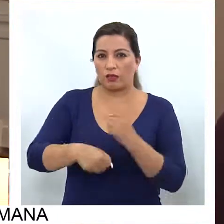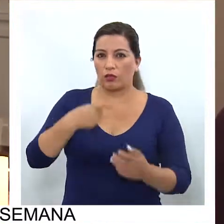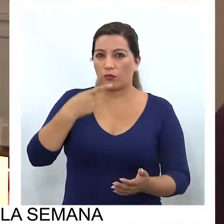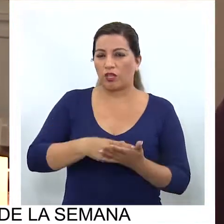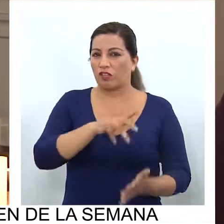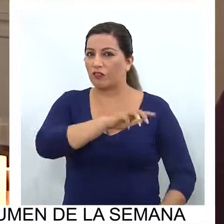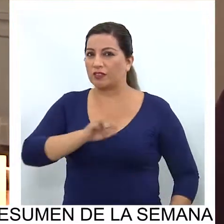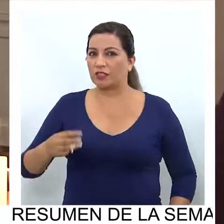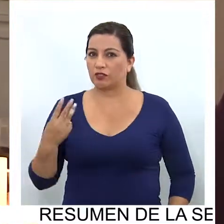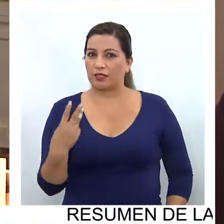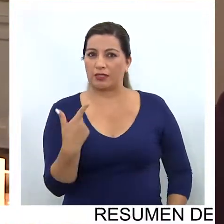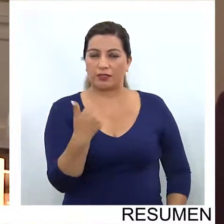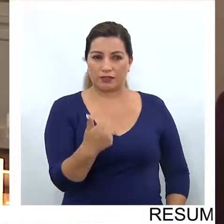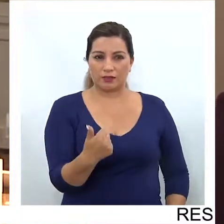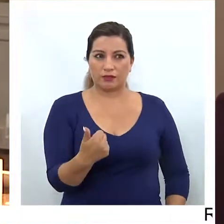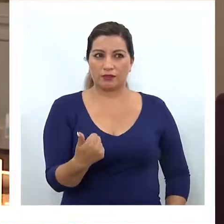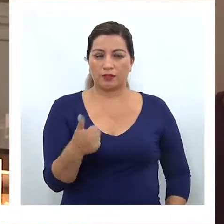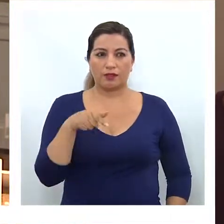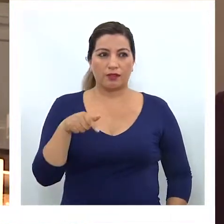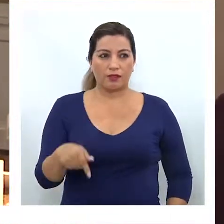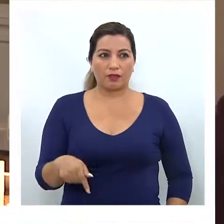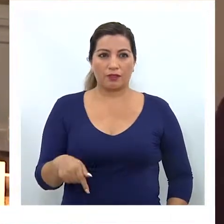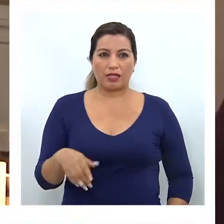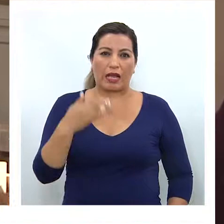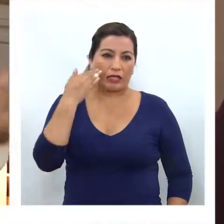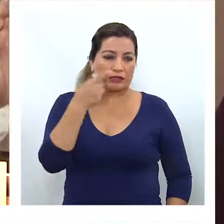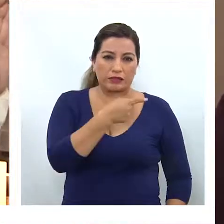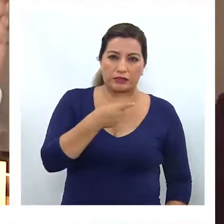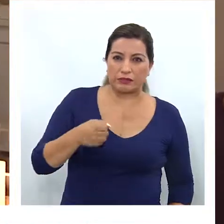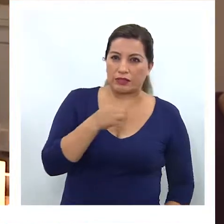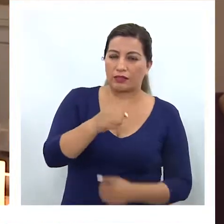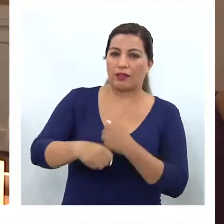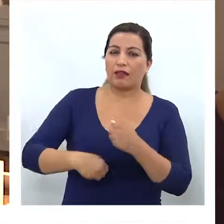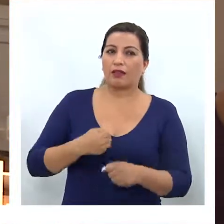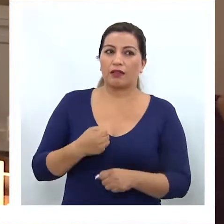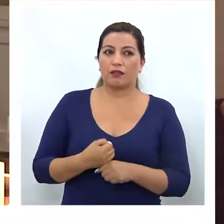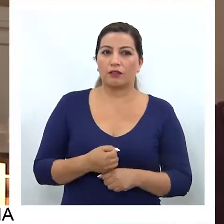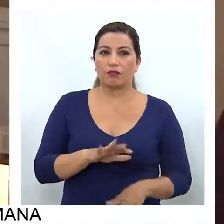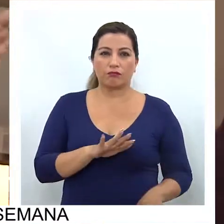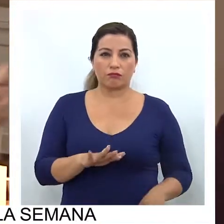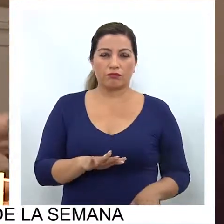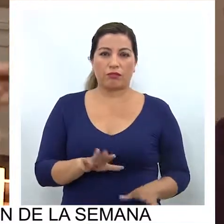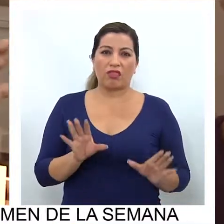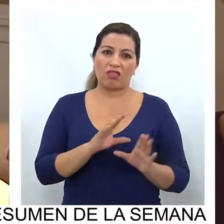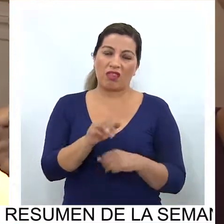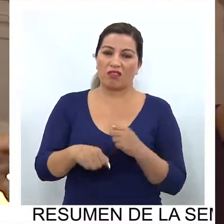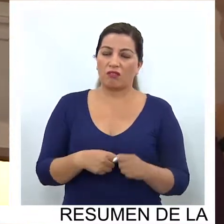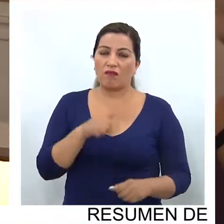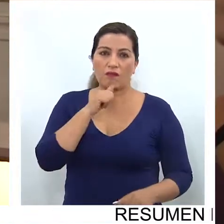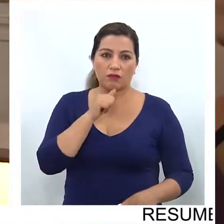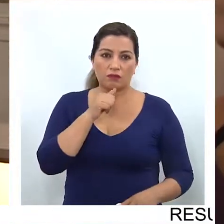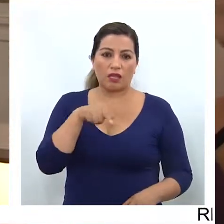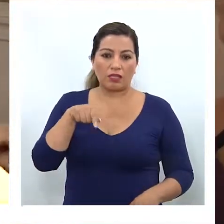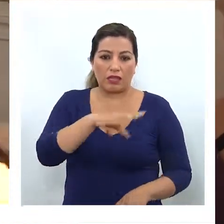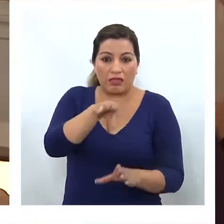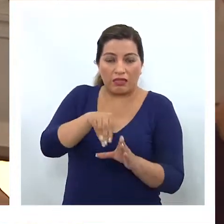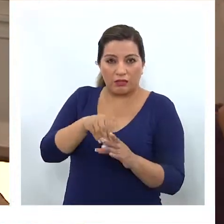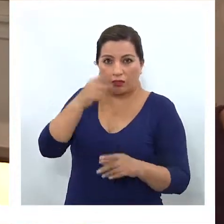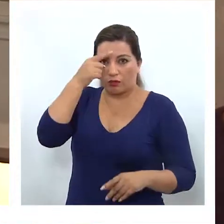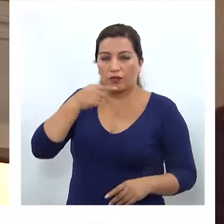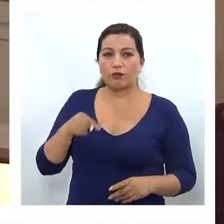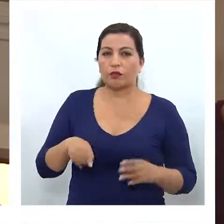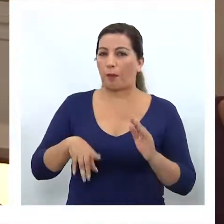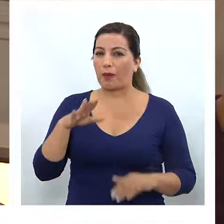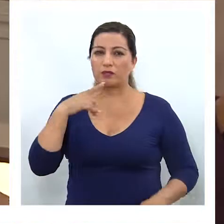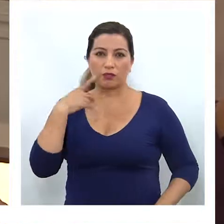colección que data de 1936, o sea, va para los 100 años esto, dentro de una década más va para los 100 años, y está en